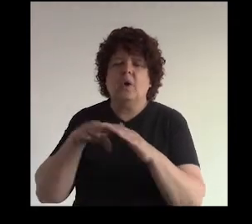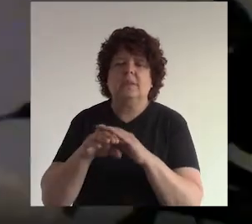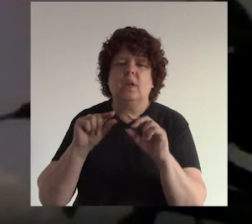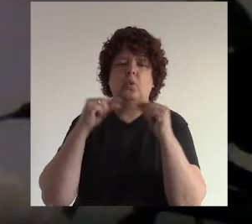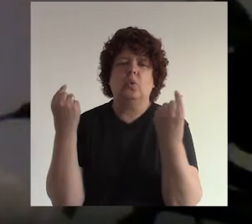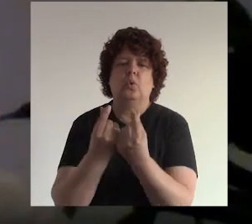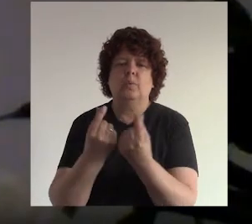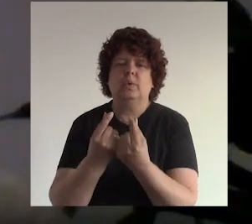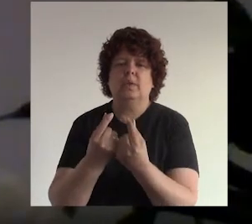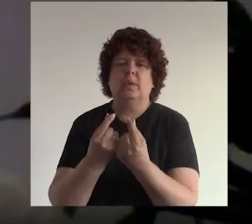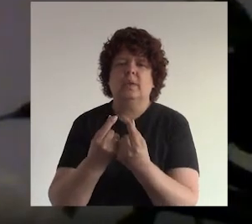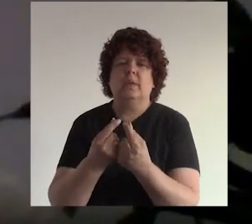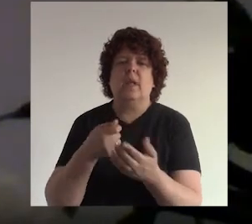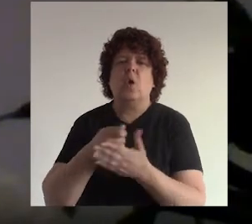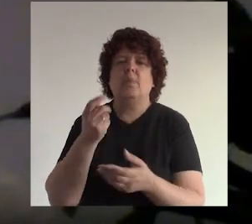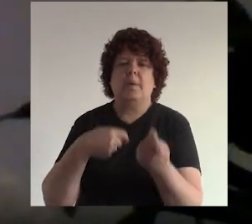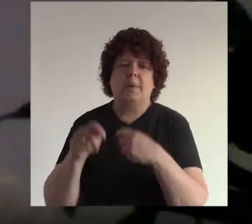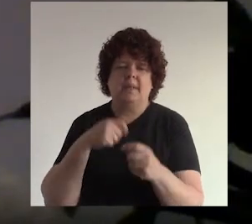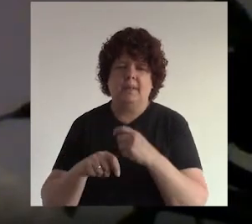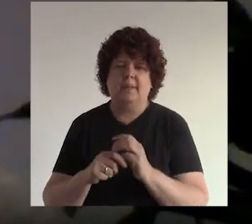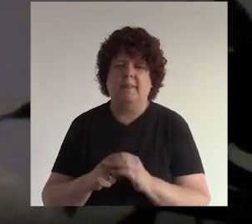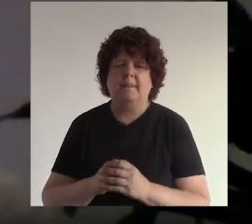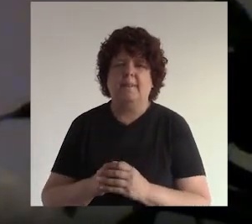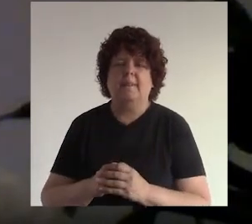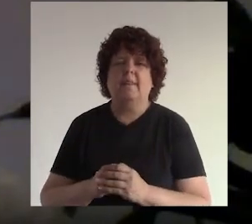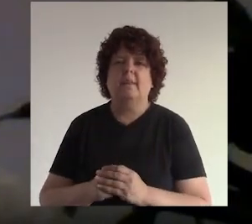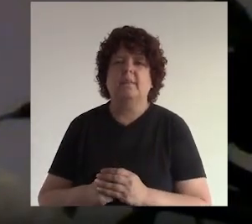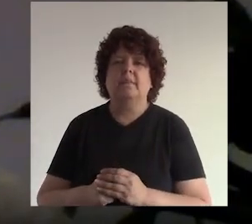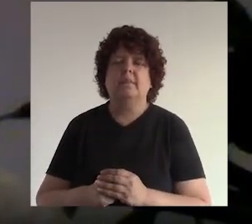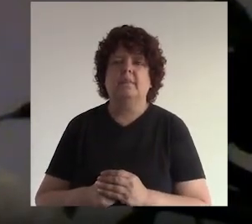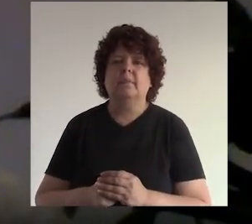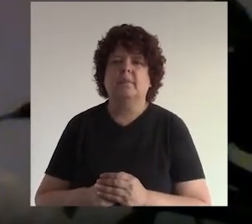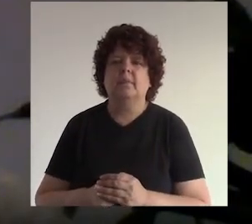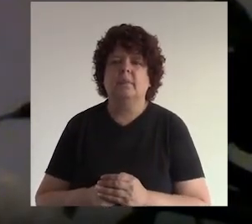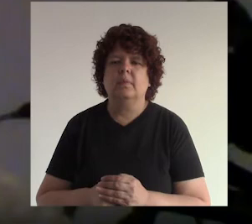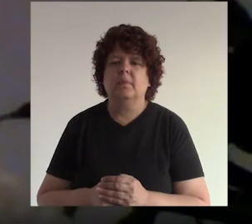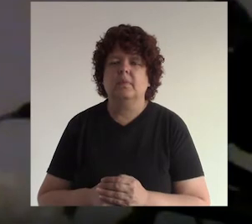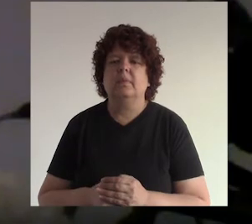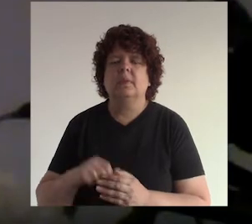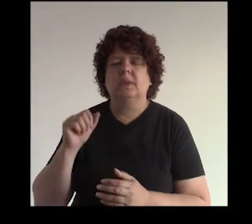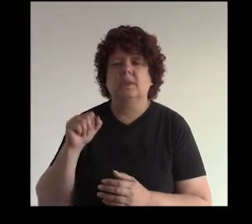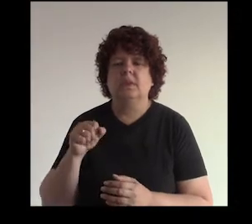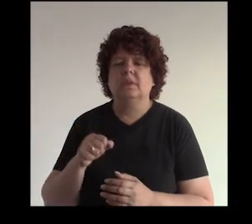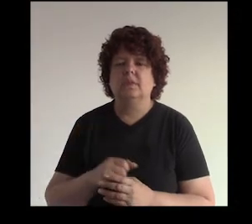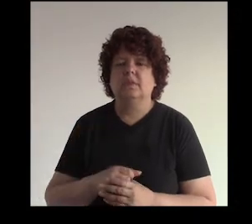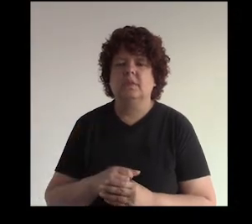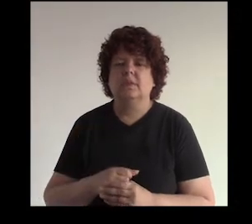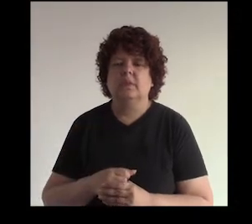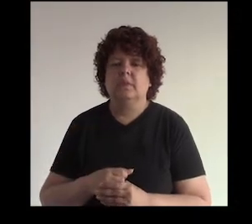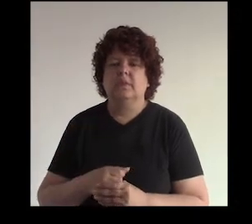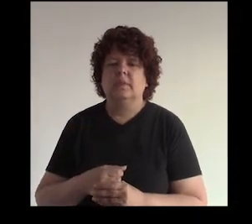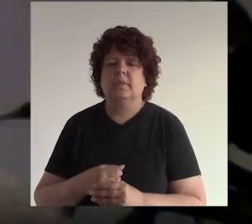ok se refieres a los grupos de Facebook donde hay compra y venta de cosas así es